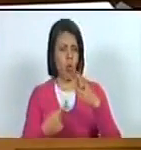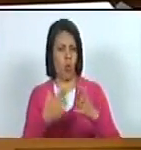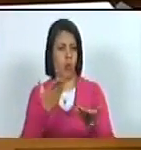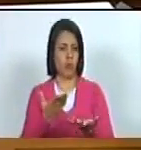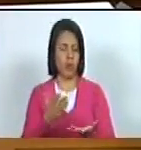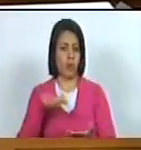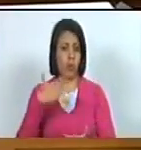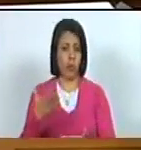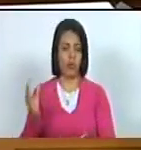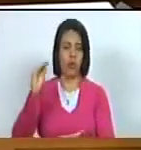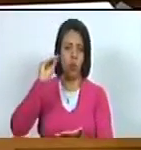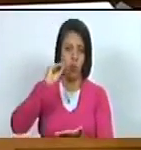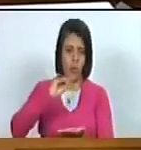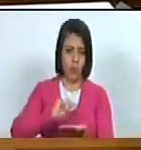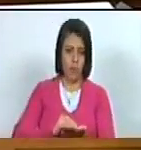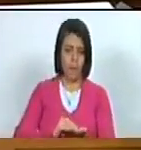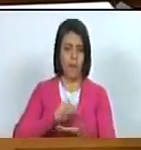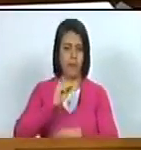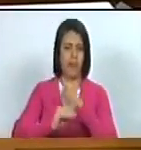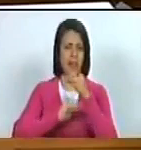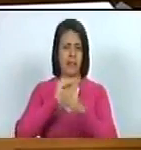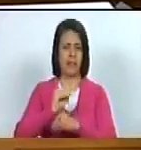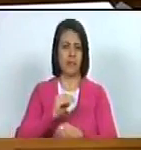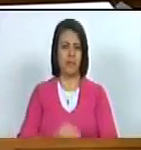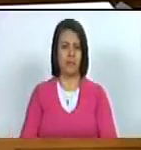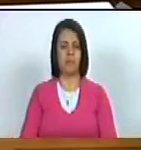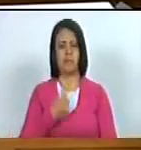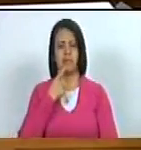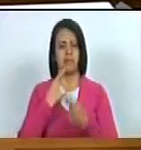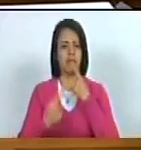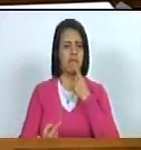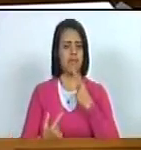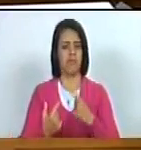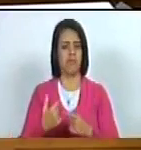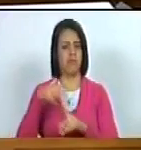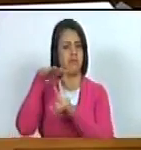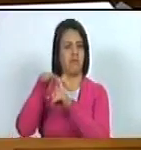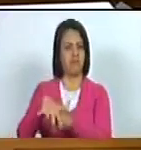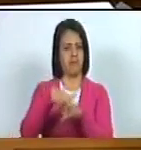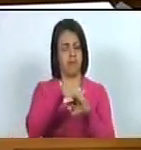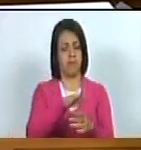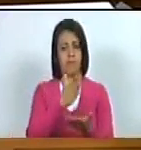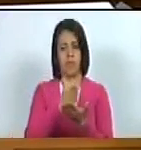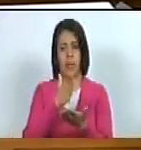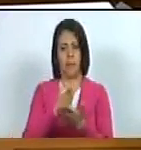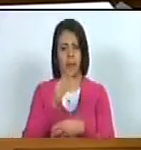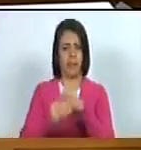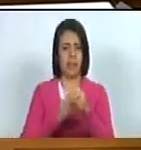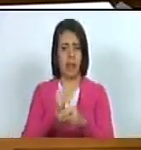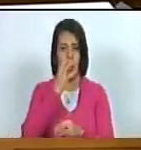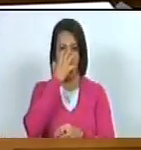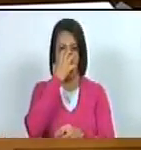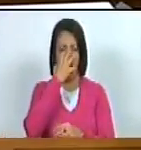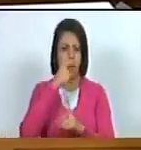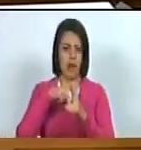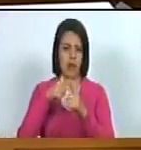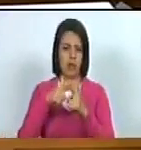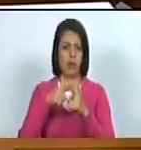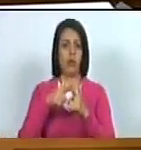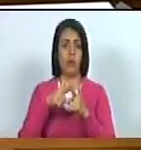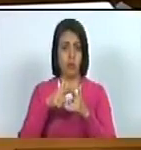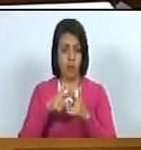cuando apareció haciendo sus comentarios oese humillando porque siempre se hacía acompañar en su carácter